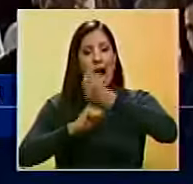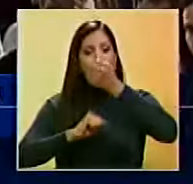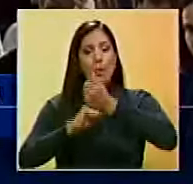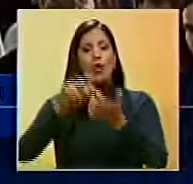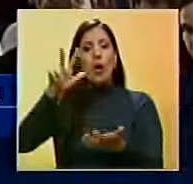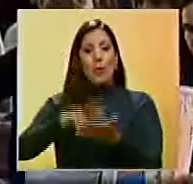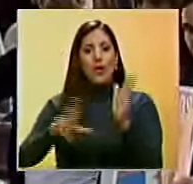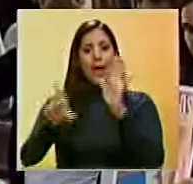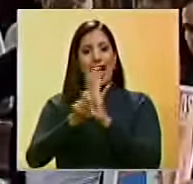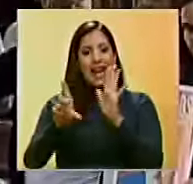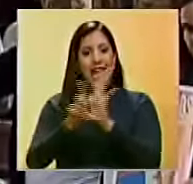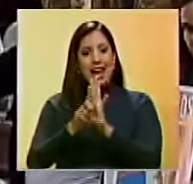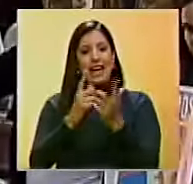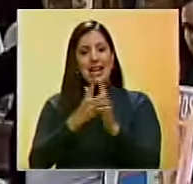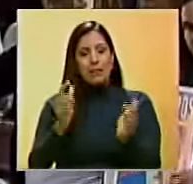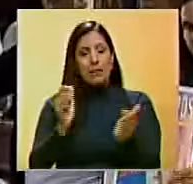a la aprobación de este instrumento legal.